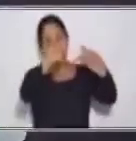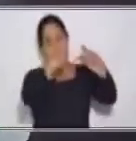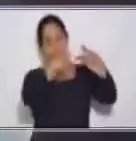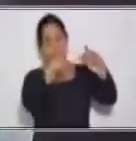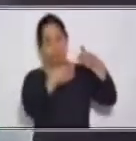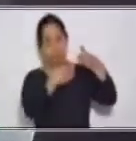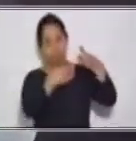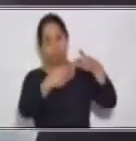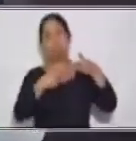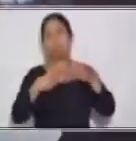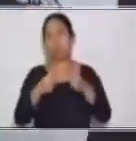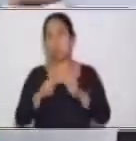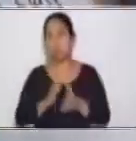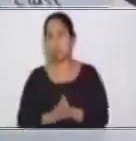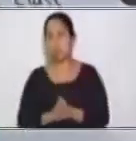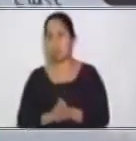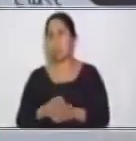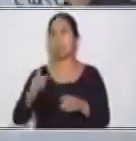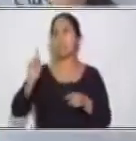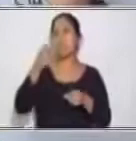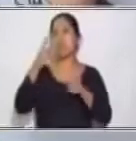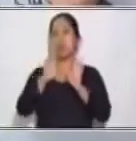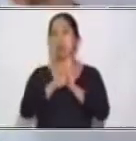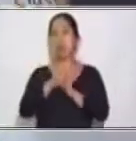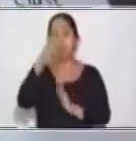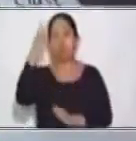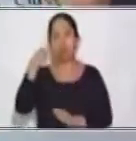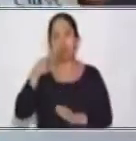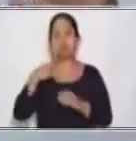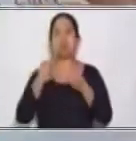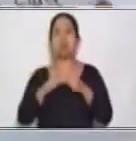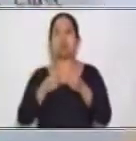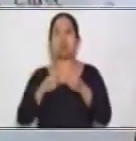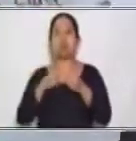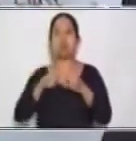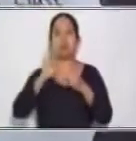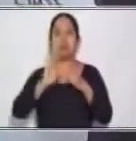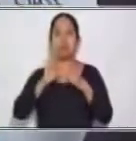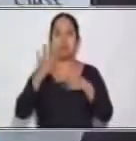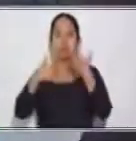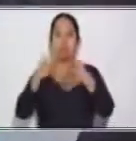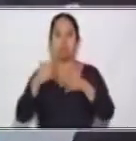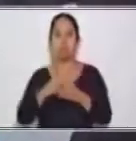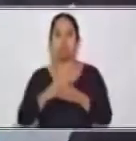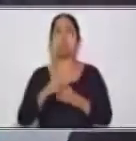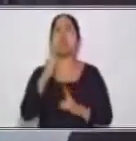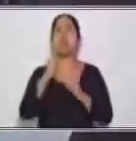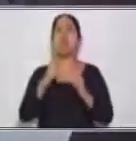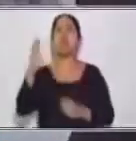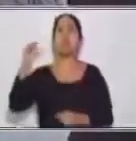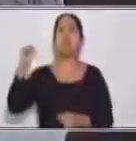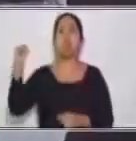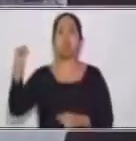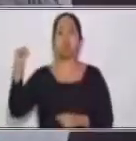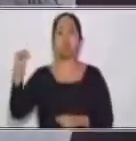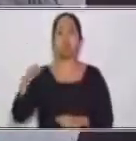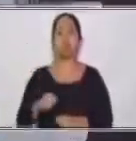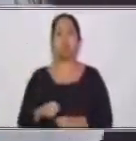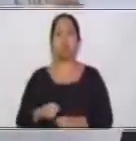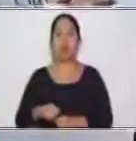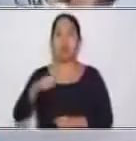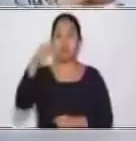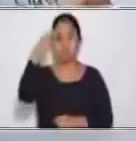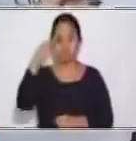ejemplo de Nancy realiza la interpretación de lengua de señas. ¿Cuál sería el sujeto? Excelente. Sería